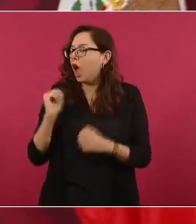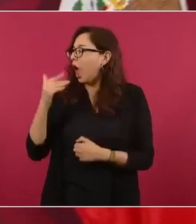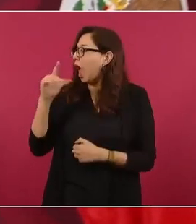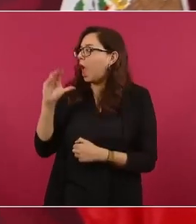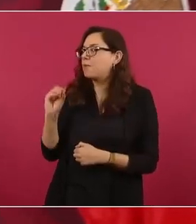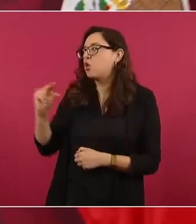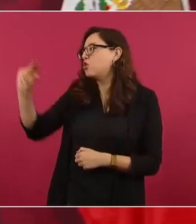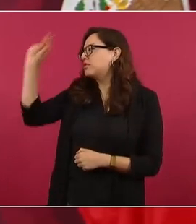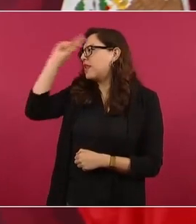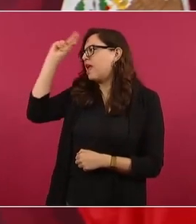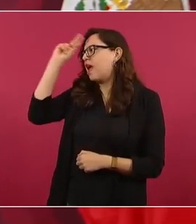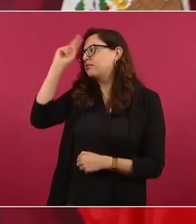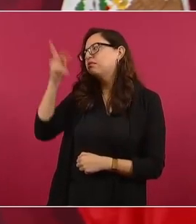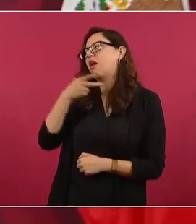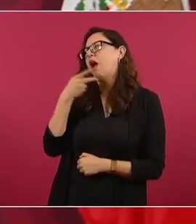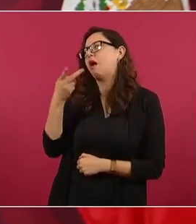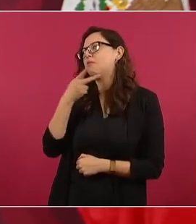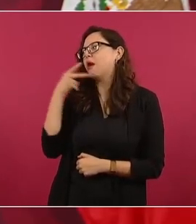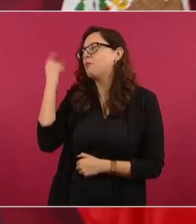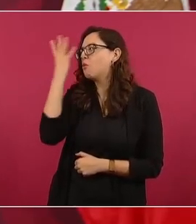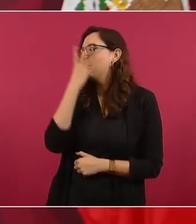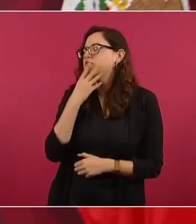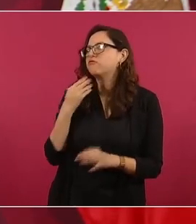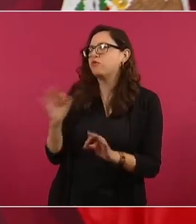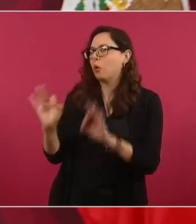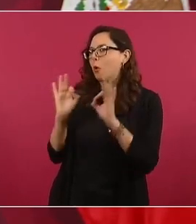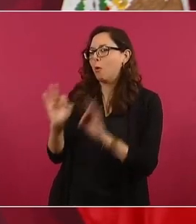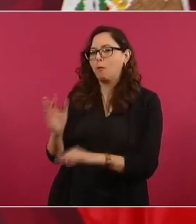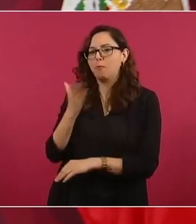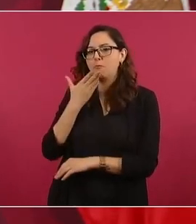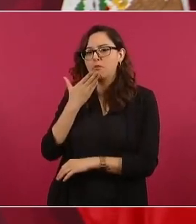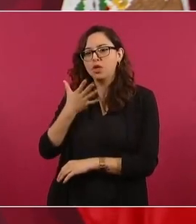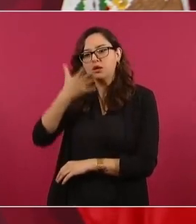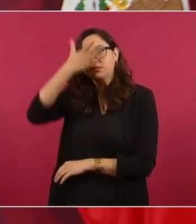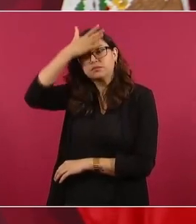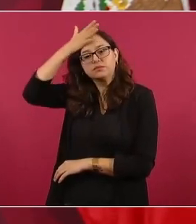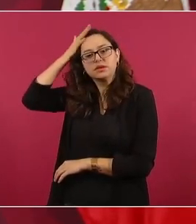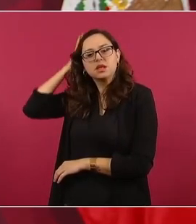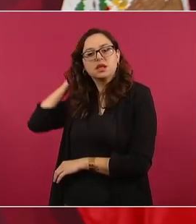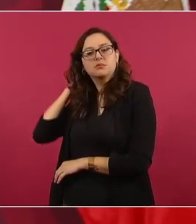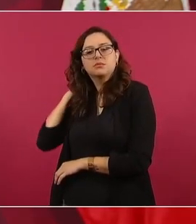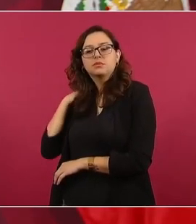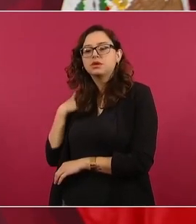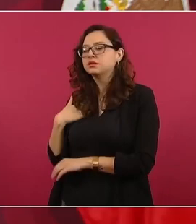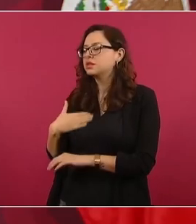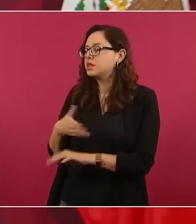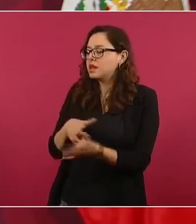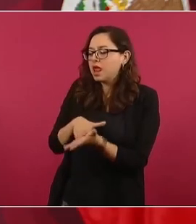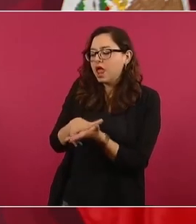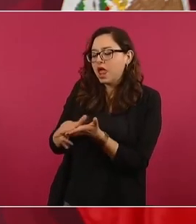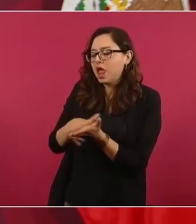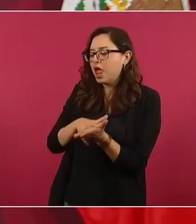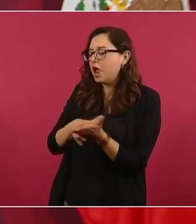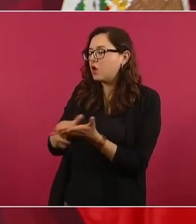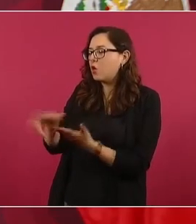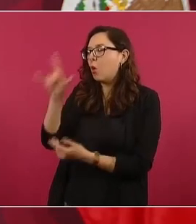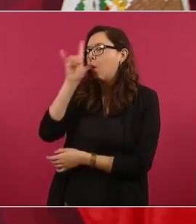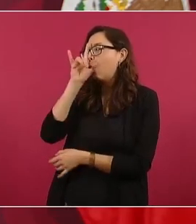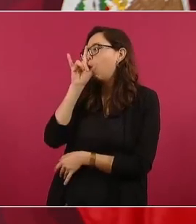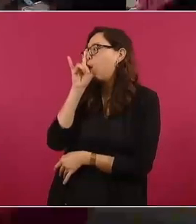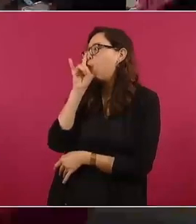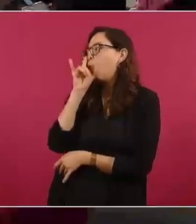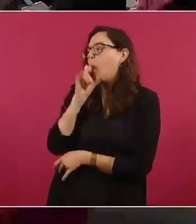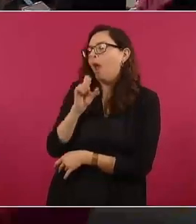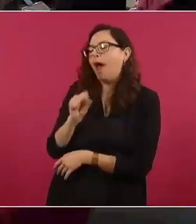ya se me está poniendo negro el pelo y que me estoy